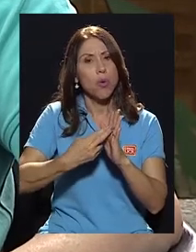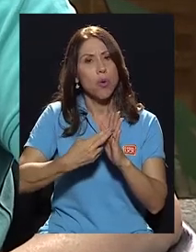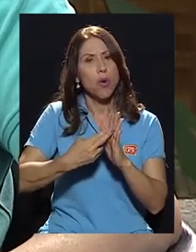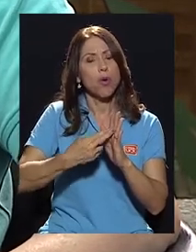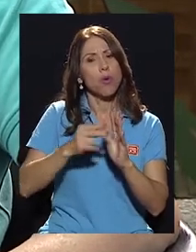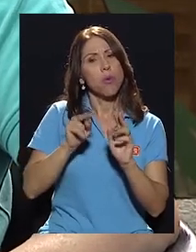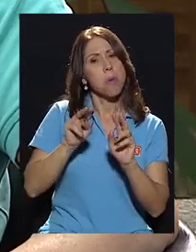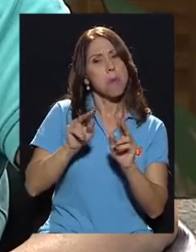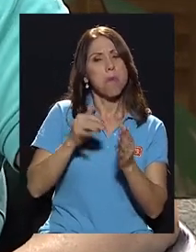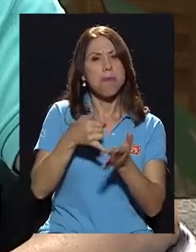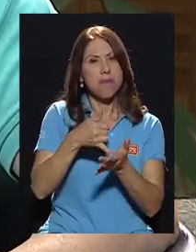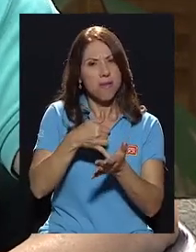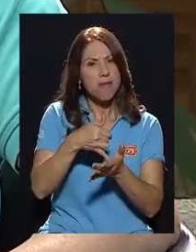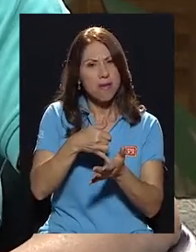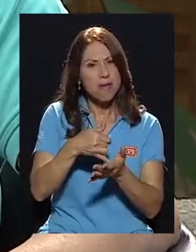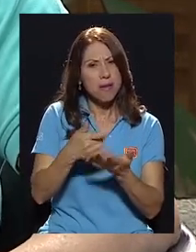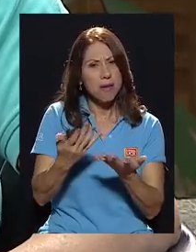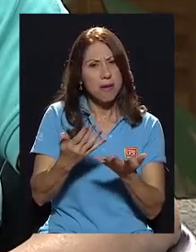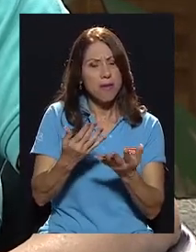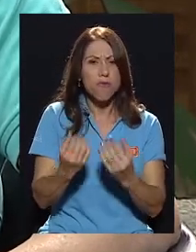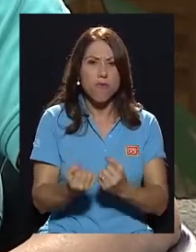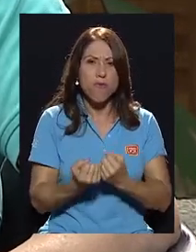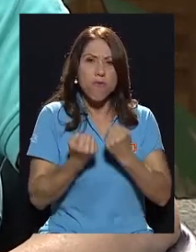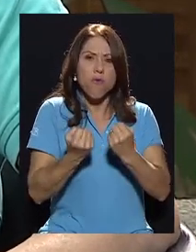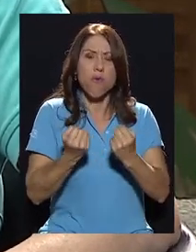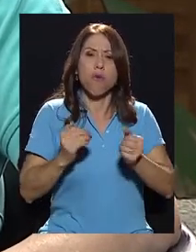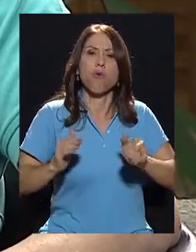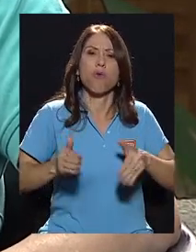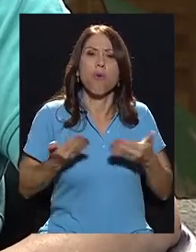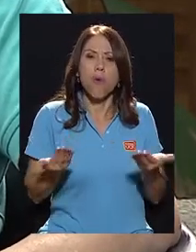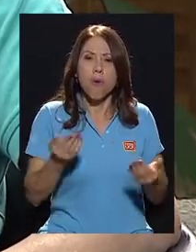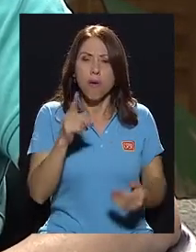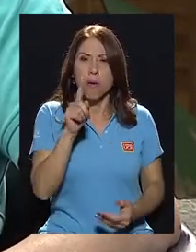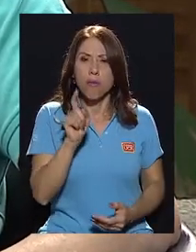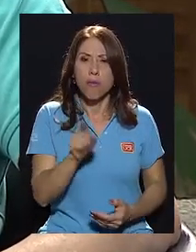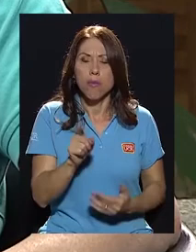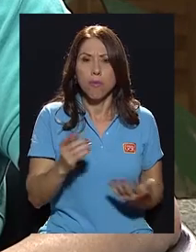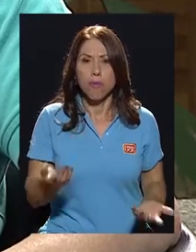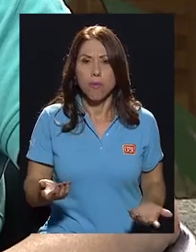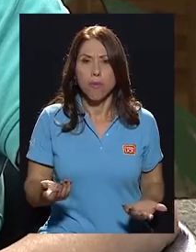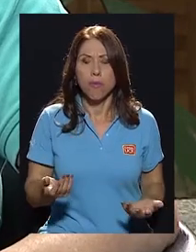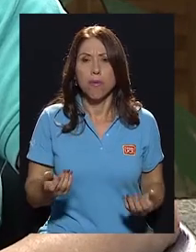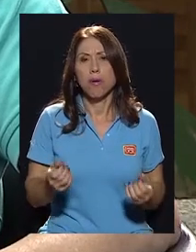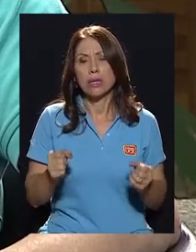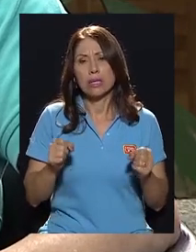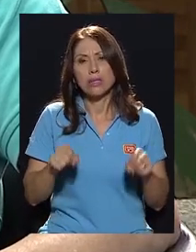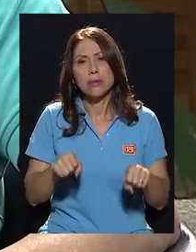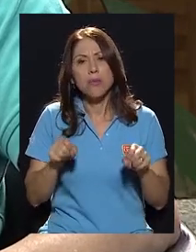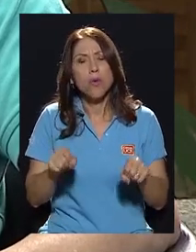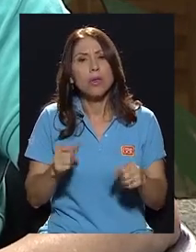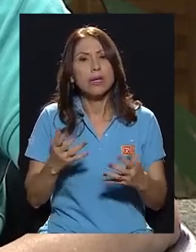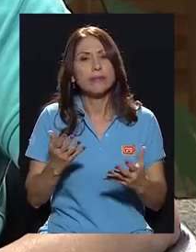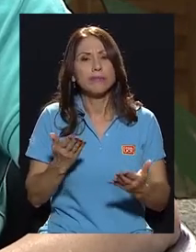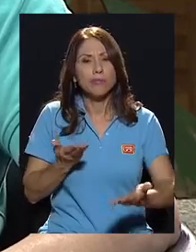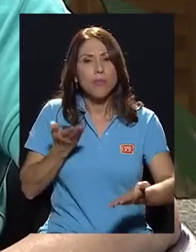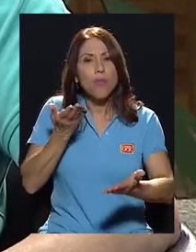al menos uno lo percibe débil, ¿verdad? ¿Cómo fortalecerlo? ¿Qué podrían